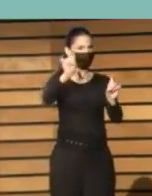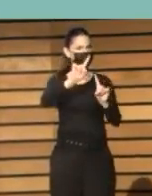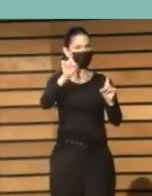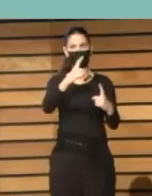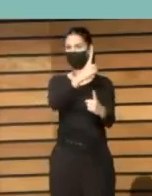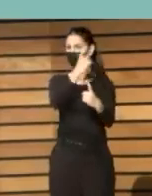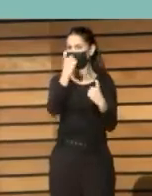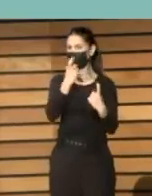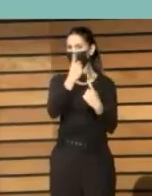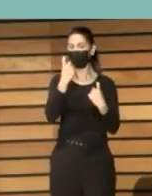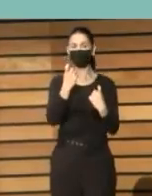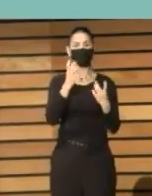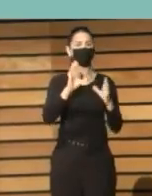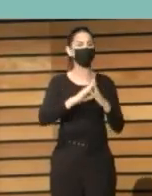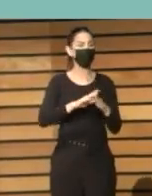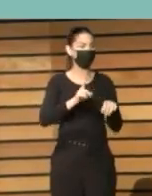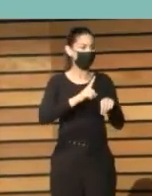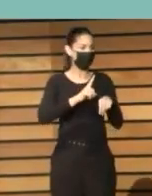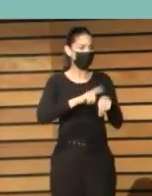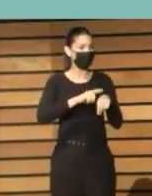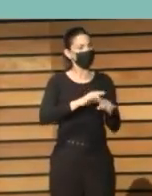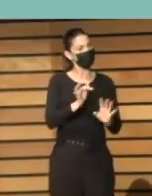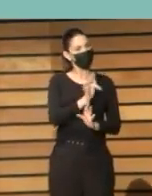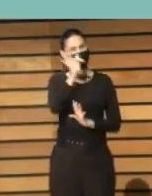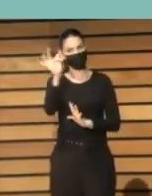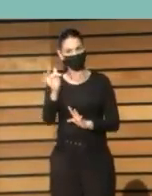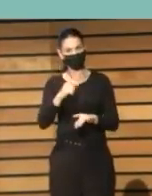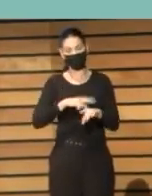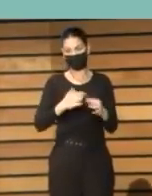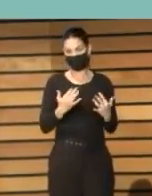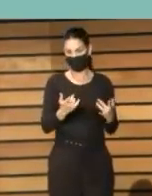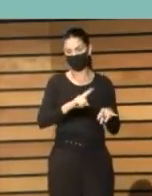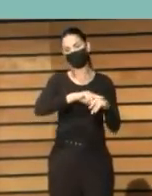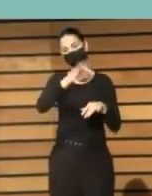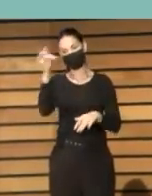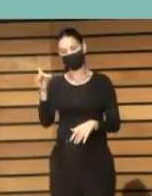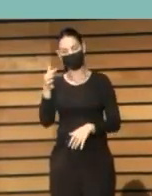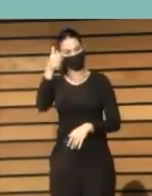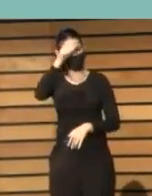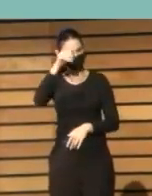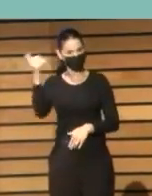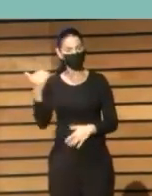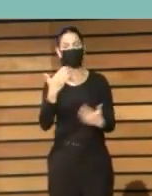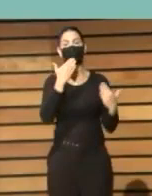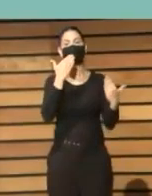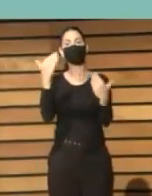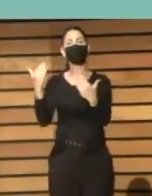nosotros. Y ya, para no perder más tiempo, le doy la palabra a José Antonio. Muchas gracias. Adelante. Muchas gracias.